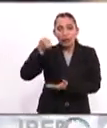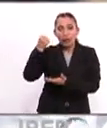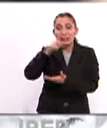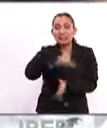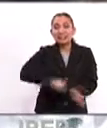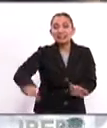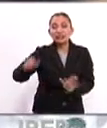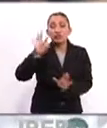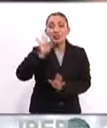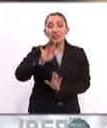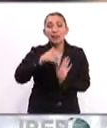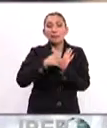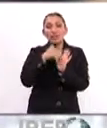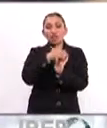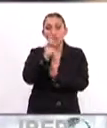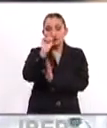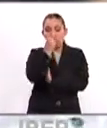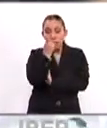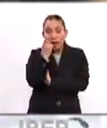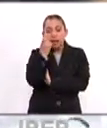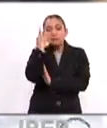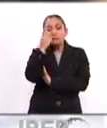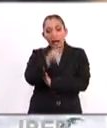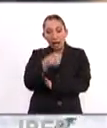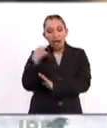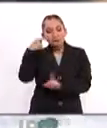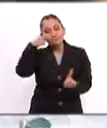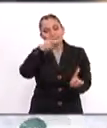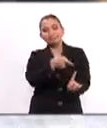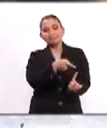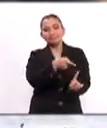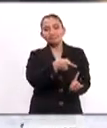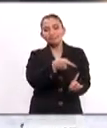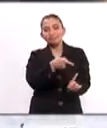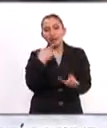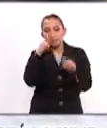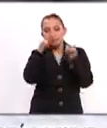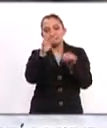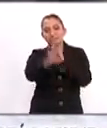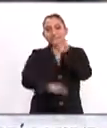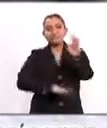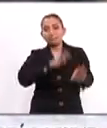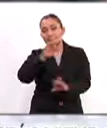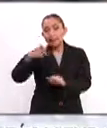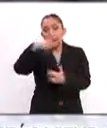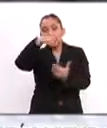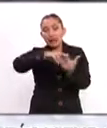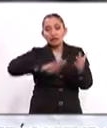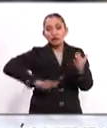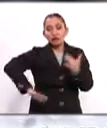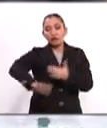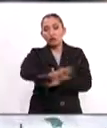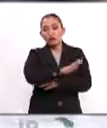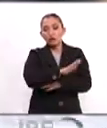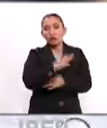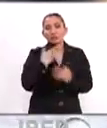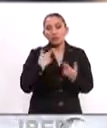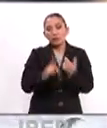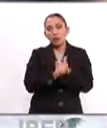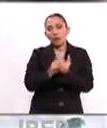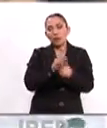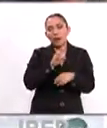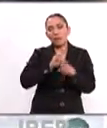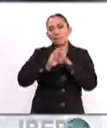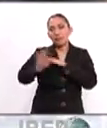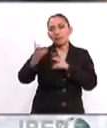740 millones de dólares que se destinarán a la atención en la región de la crisis